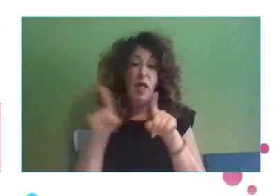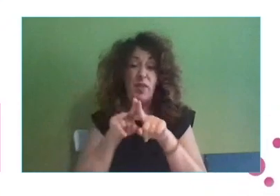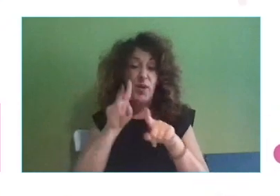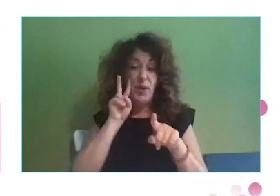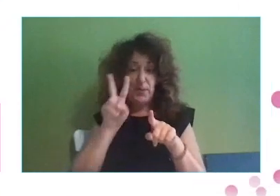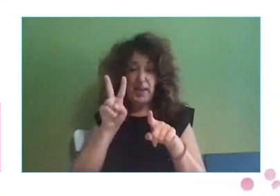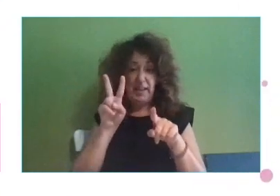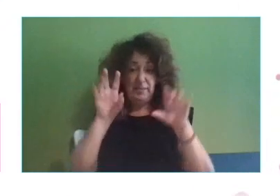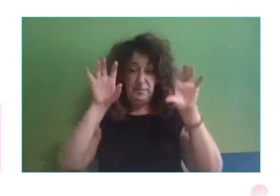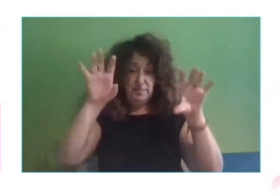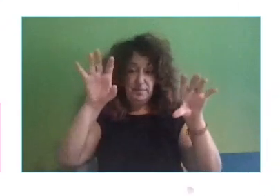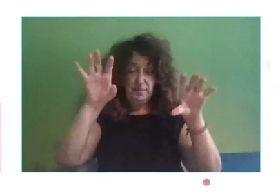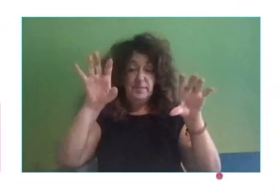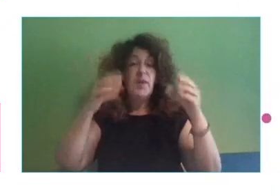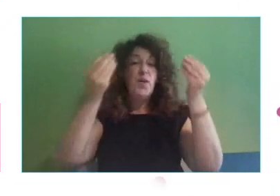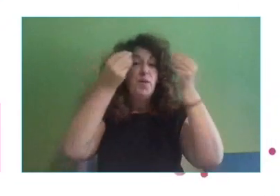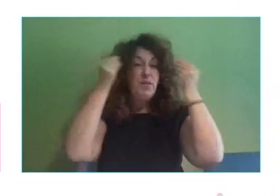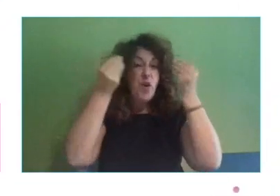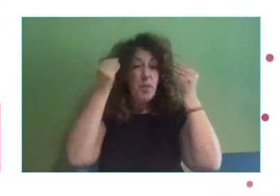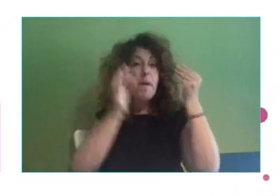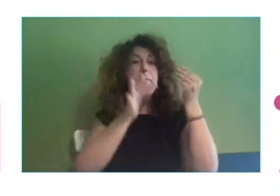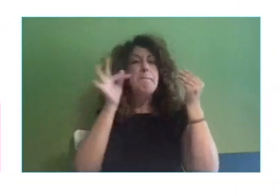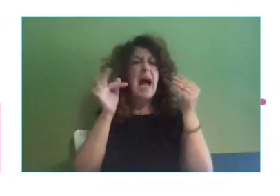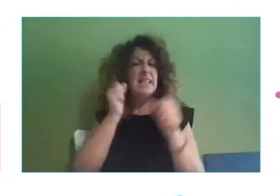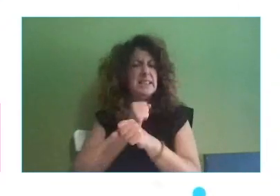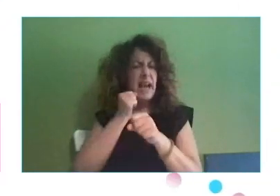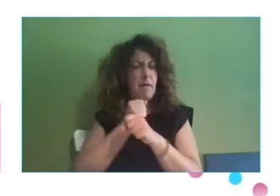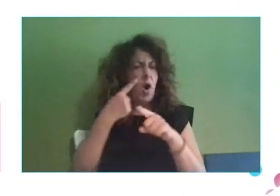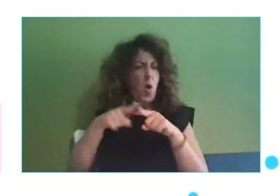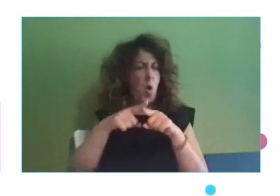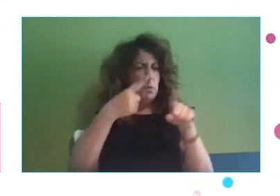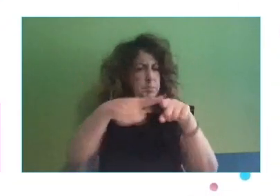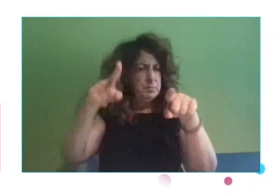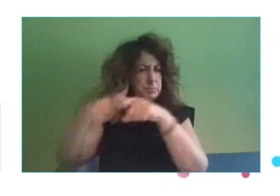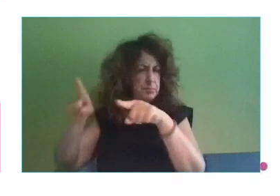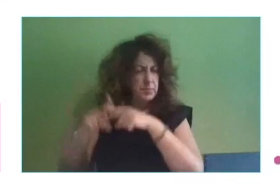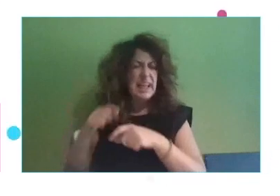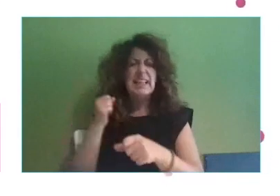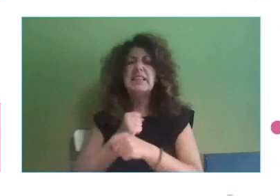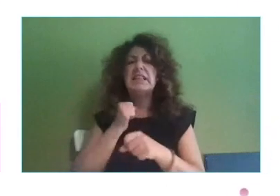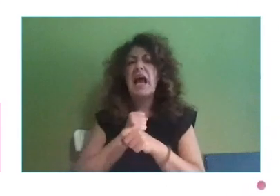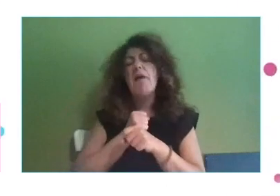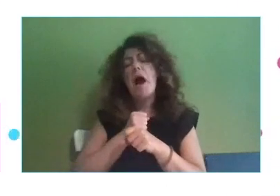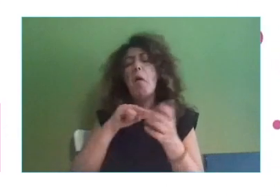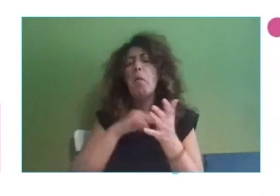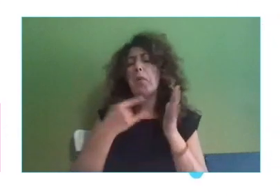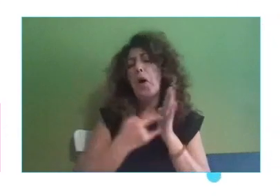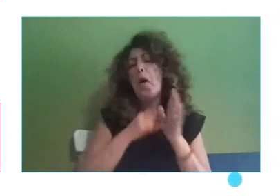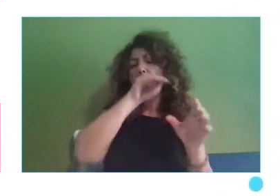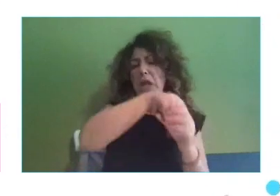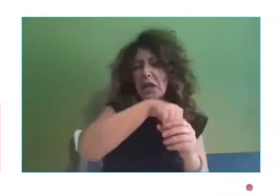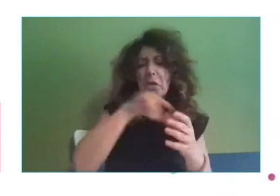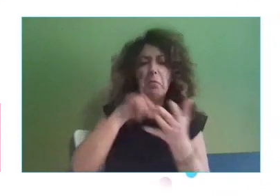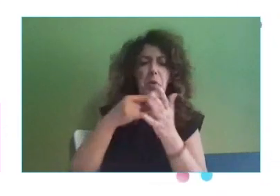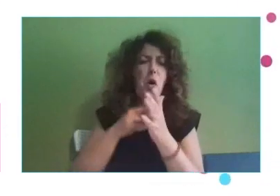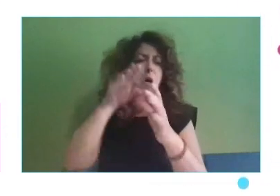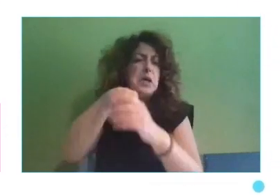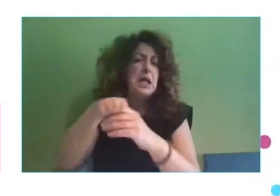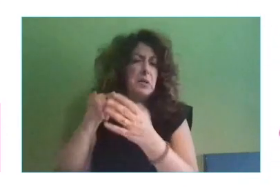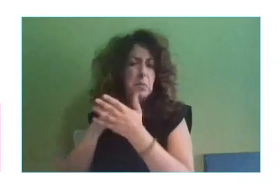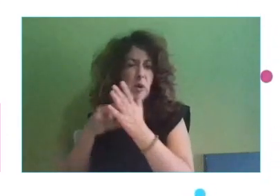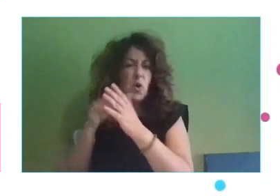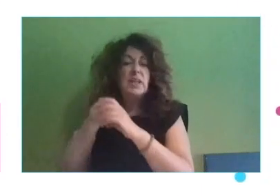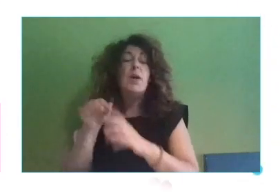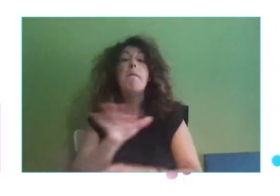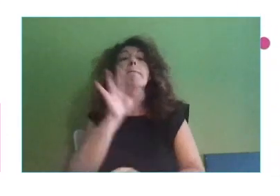me estoy formando, pero además estoy trabajando en un montón de cosas, trabajos completos y además por proyectos, ¿no? Y yo a esto le añadiría, y además lo dejo aquí en papel,